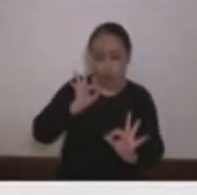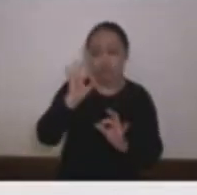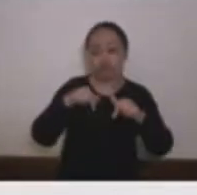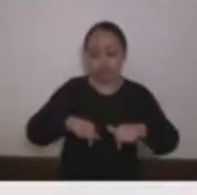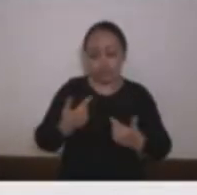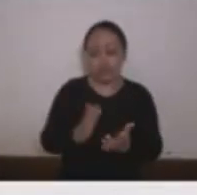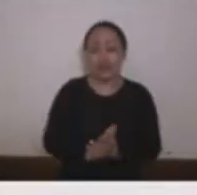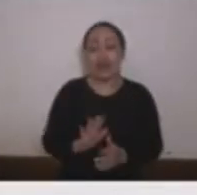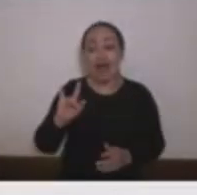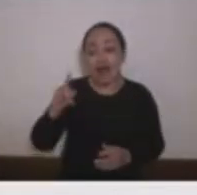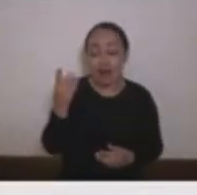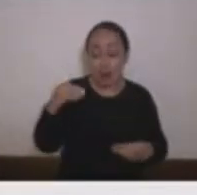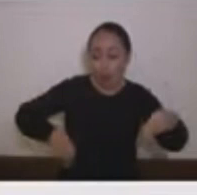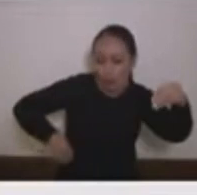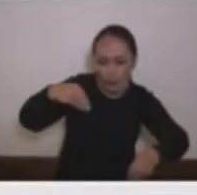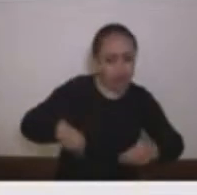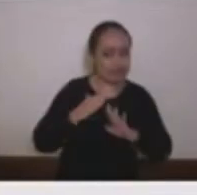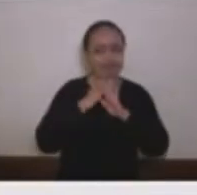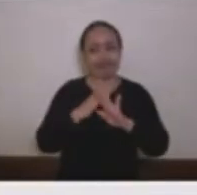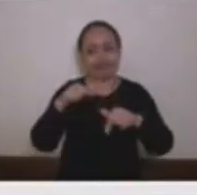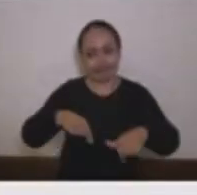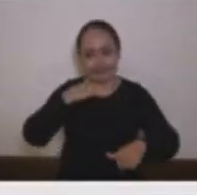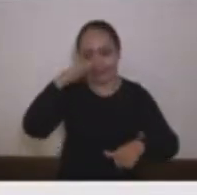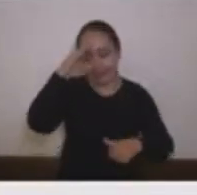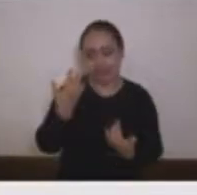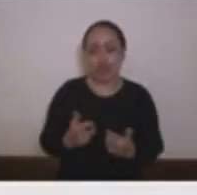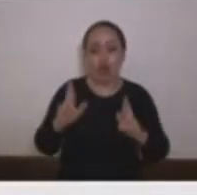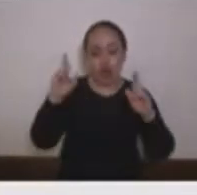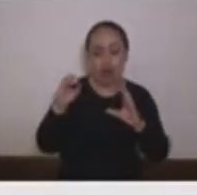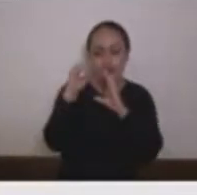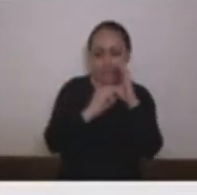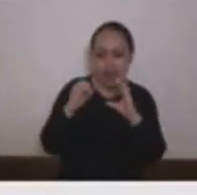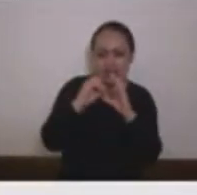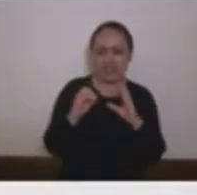frontal contra la corrupción yo espero que Medellín no tenga una Contraloría llena de politiquería gracias presidente